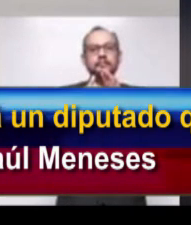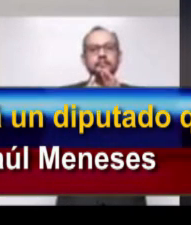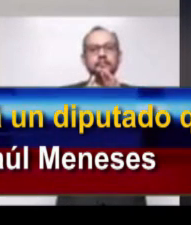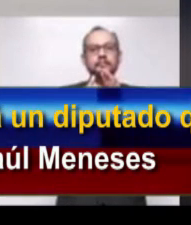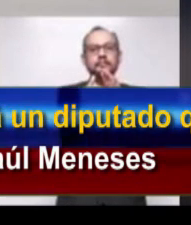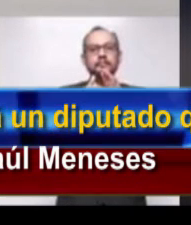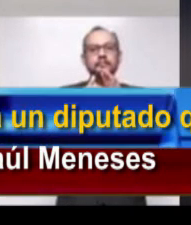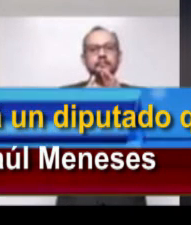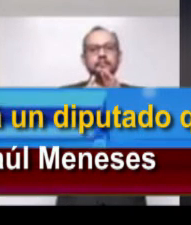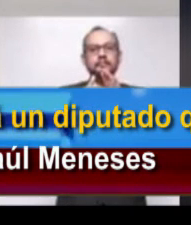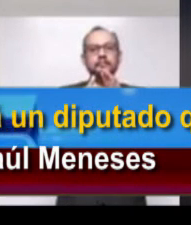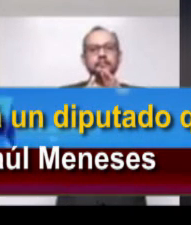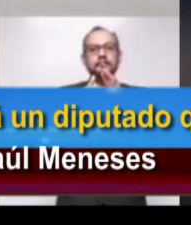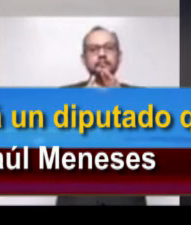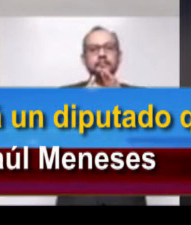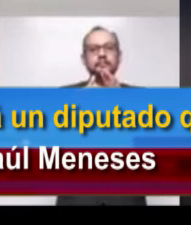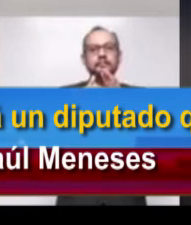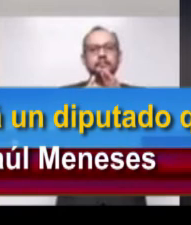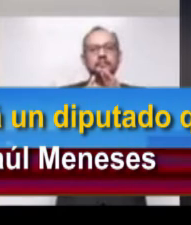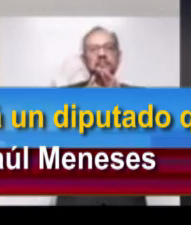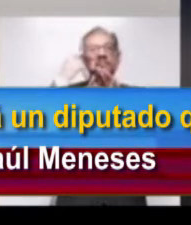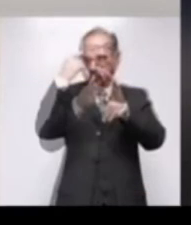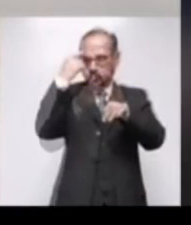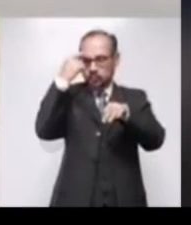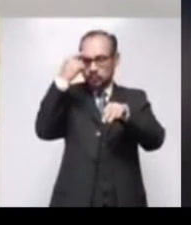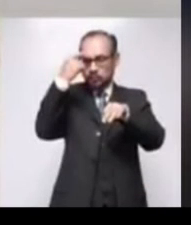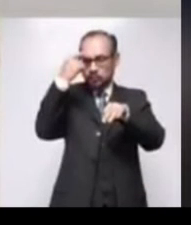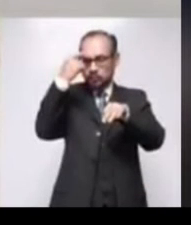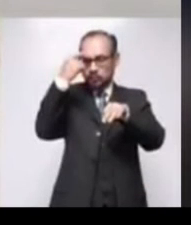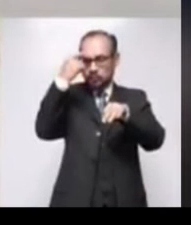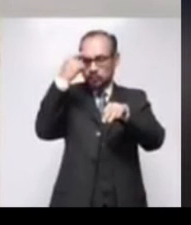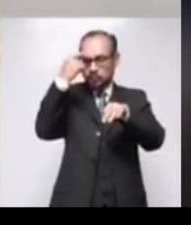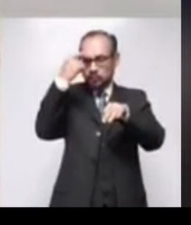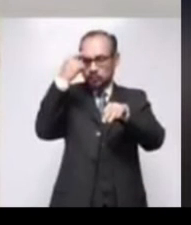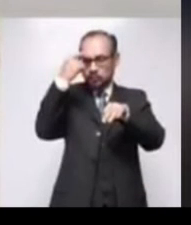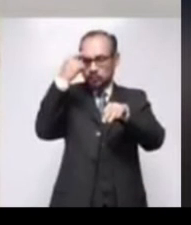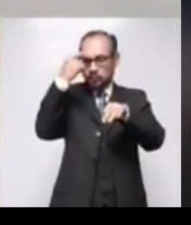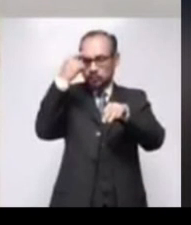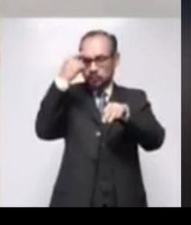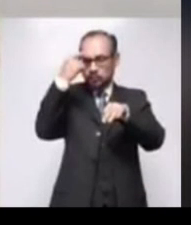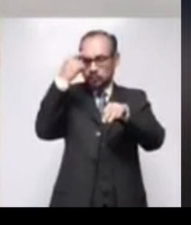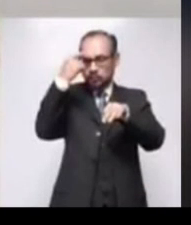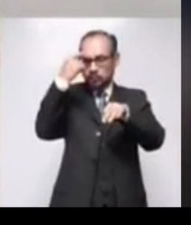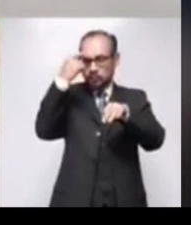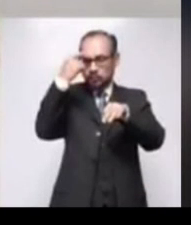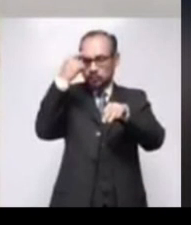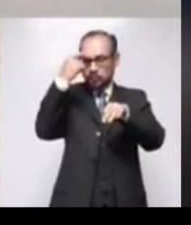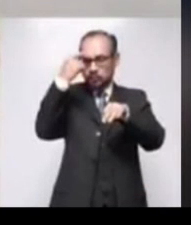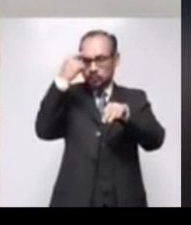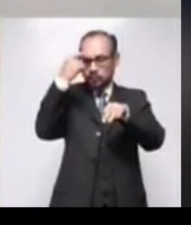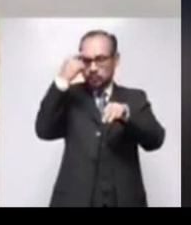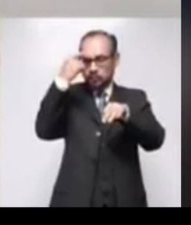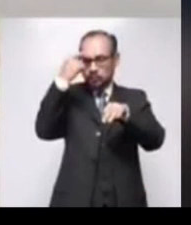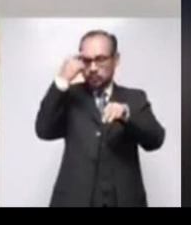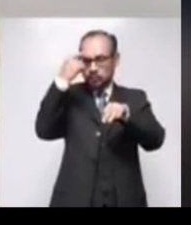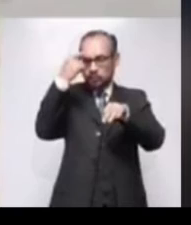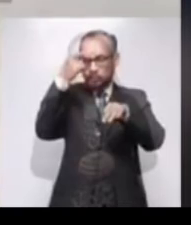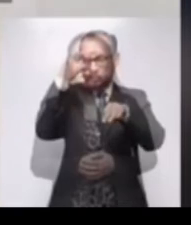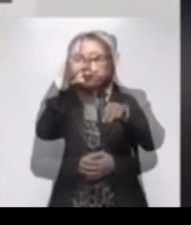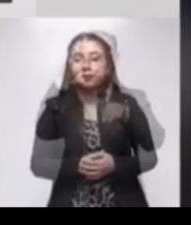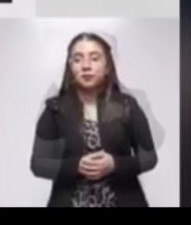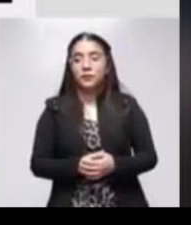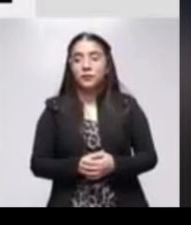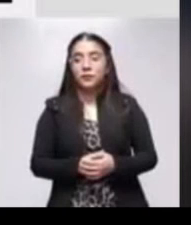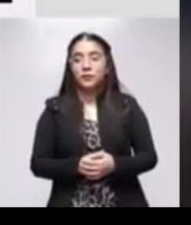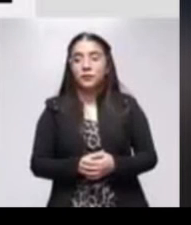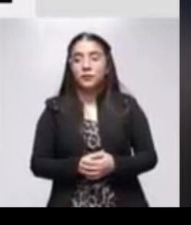democracia. Raúl Meneses se dijo confiado de ganar pues la gente ya se dio cuenta que los programas sociales deben regresar para crear